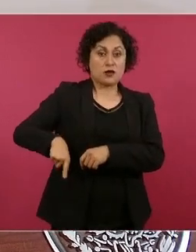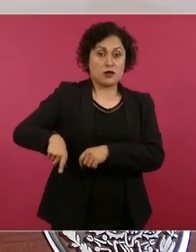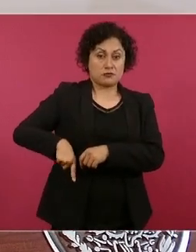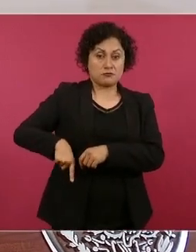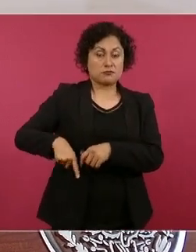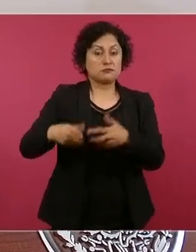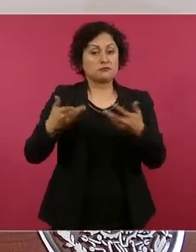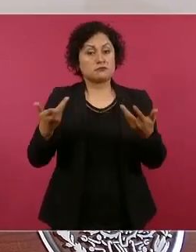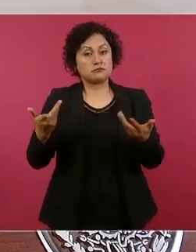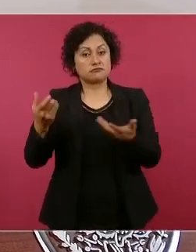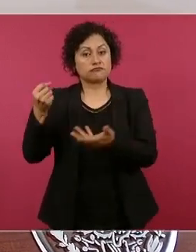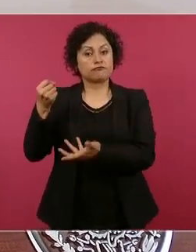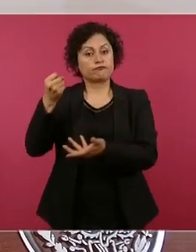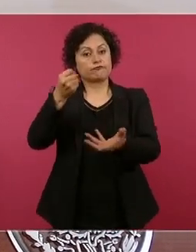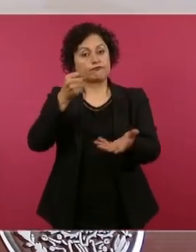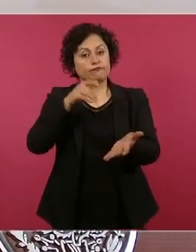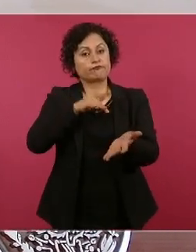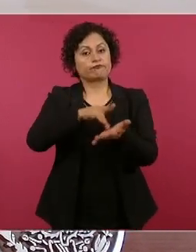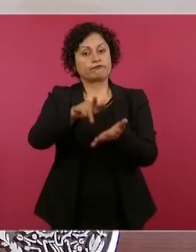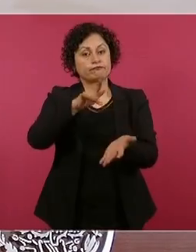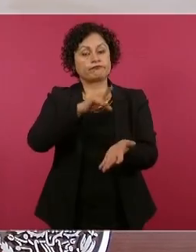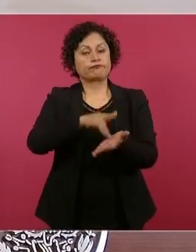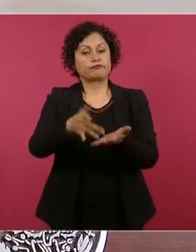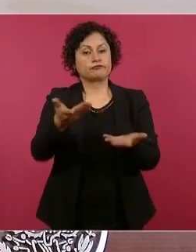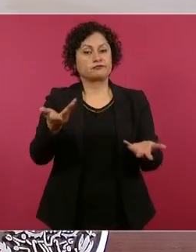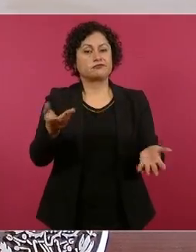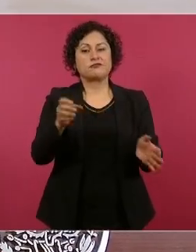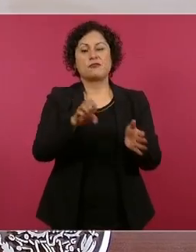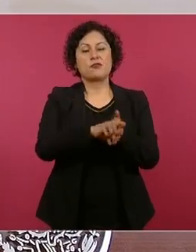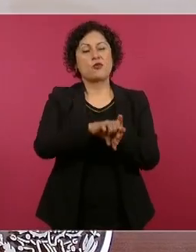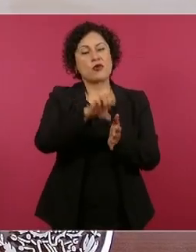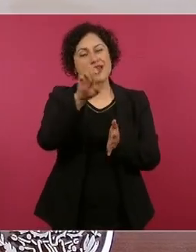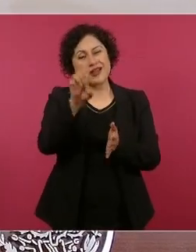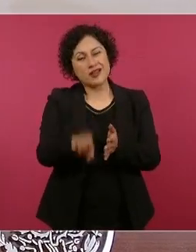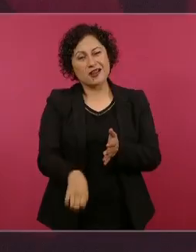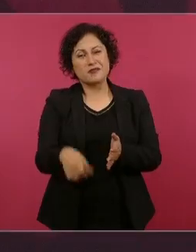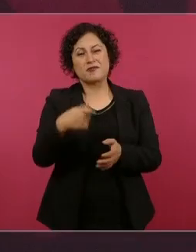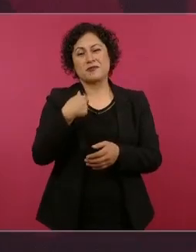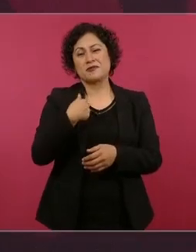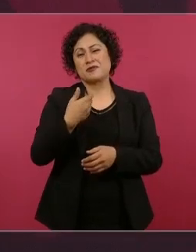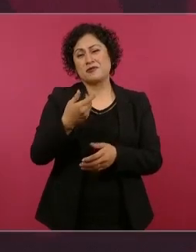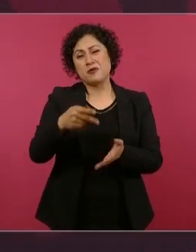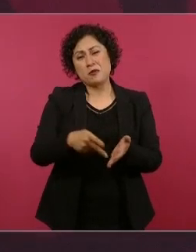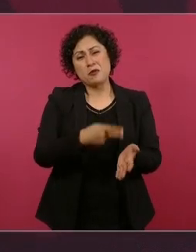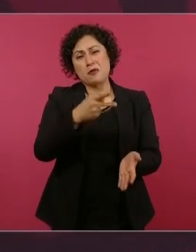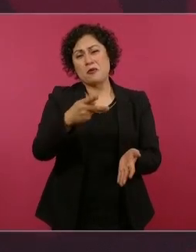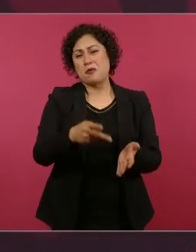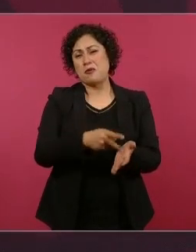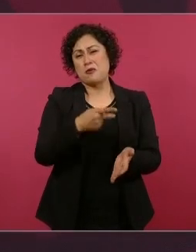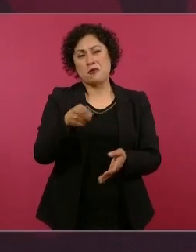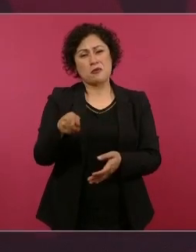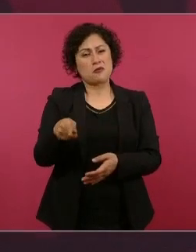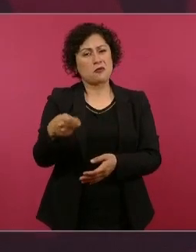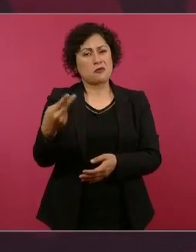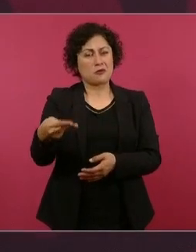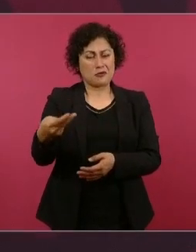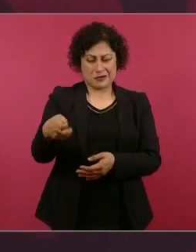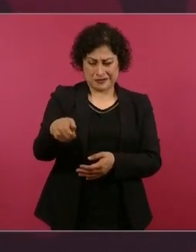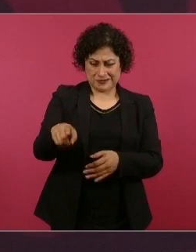como el caso de la organización esta que siempre mencionamos, mexicanos,